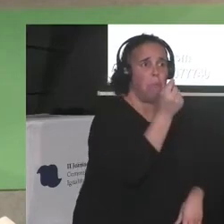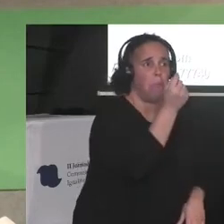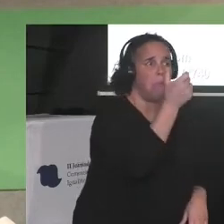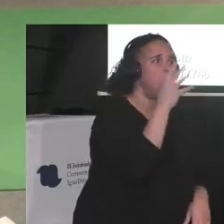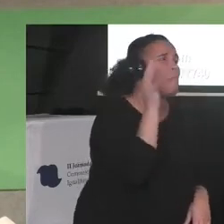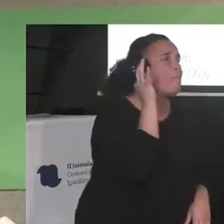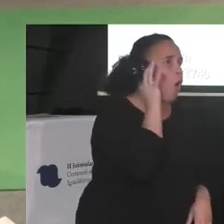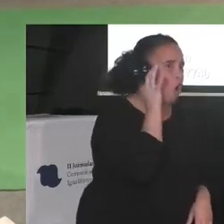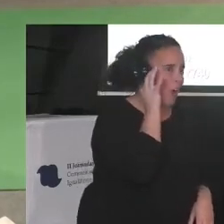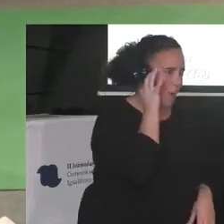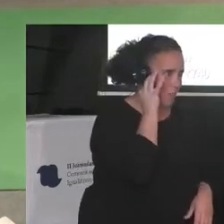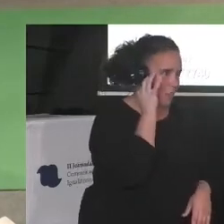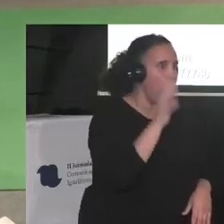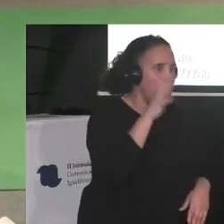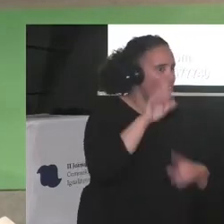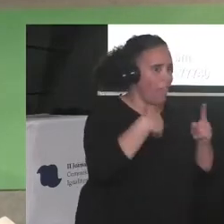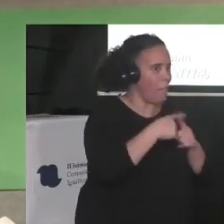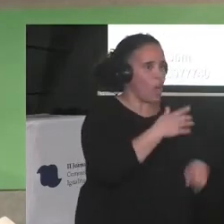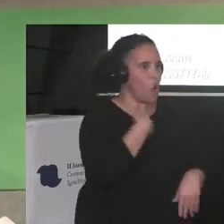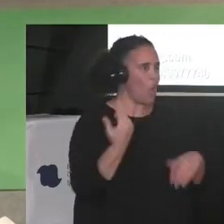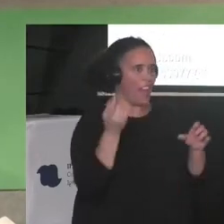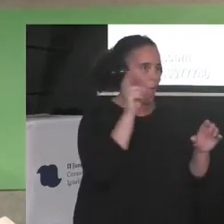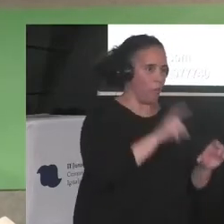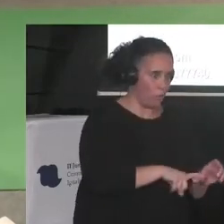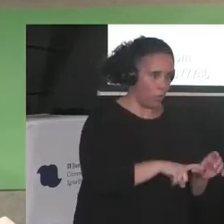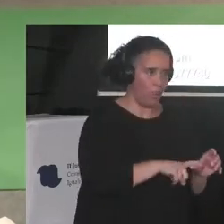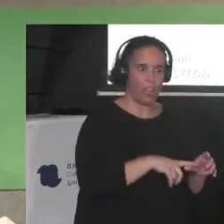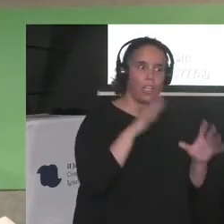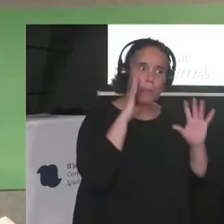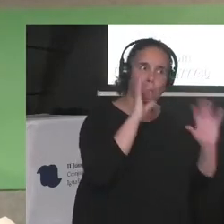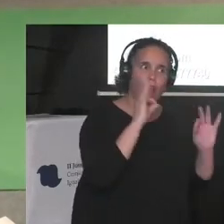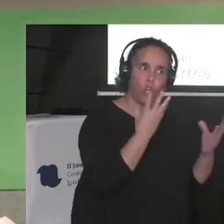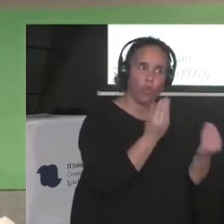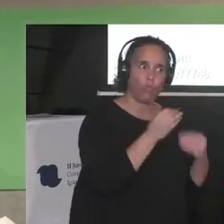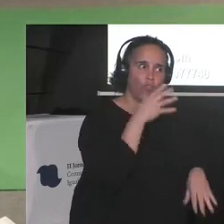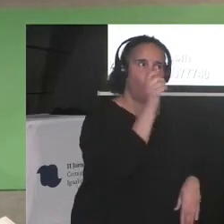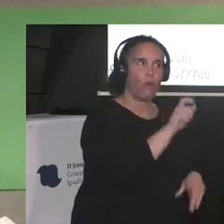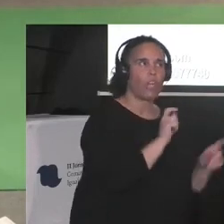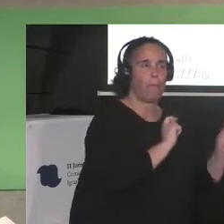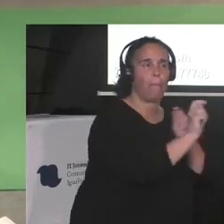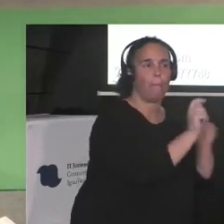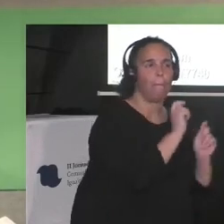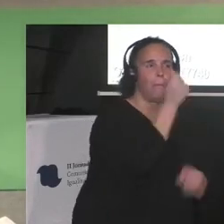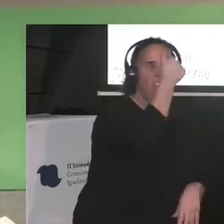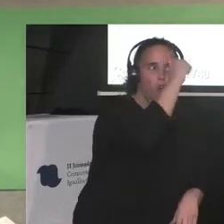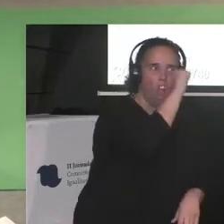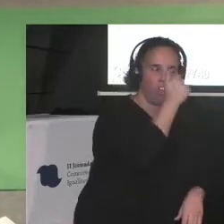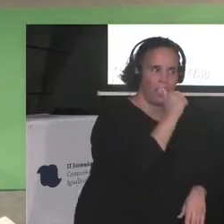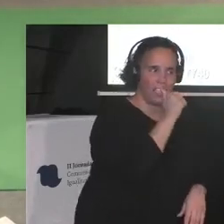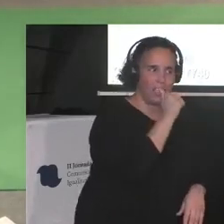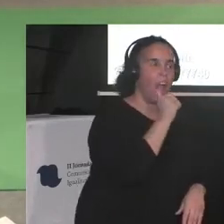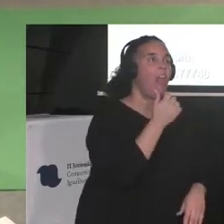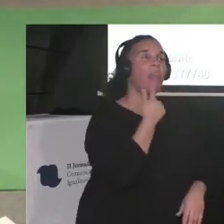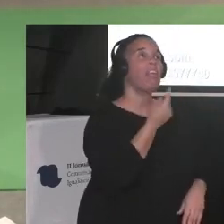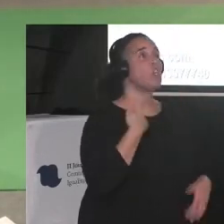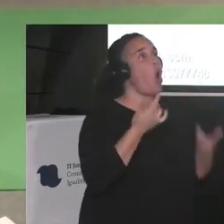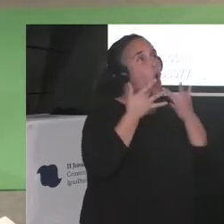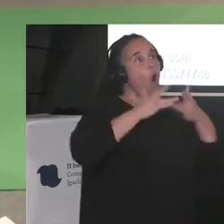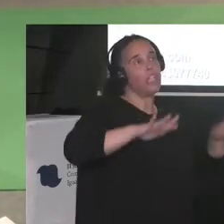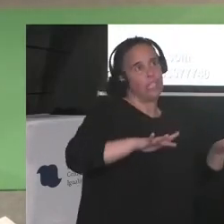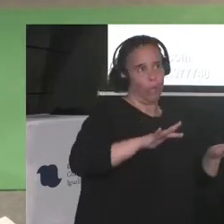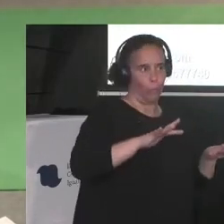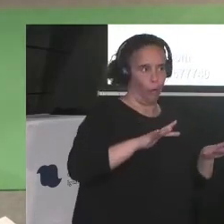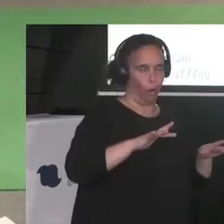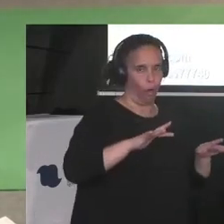Son mucho más peligrosos los periodistas que van de objetivos y que nunca dicen quienes les pagan o los favores que deben,